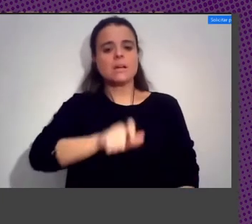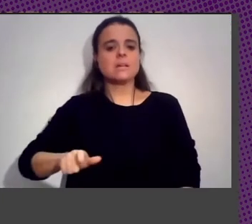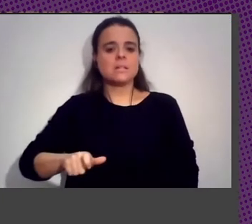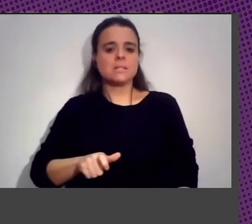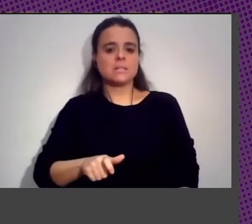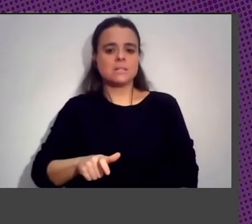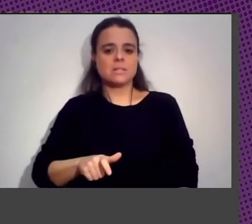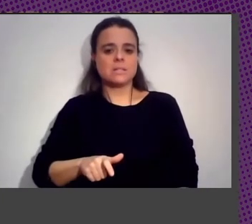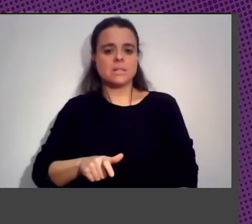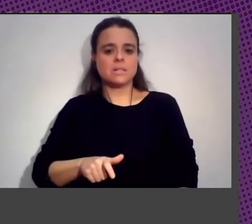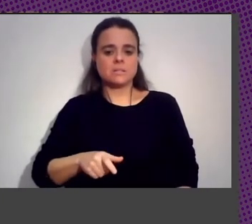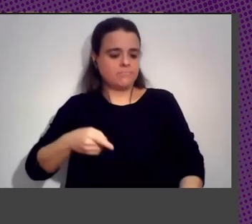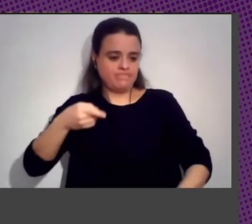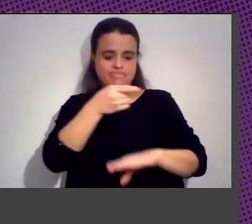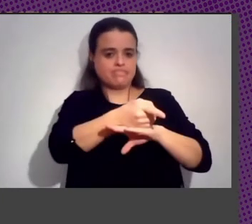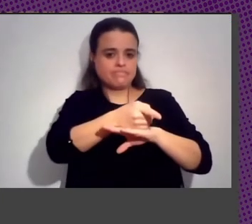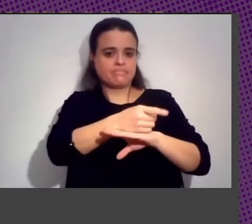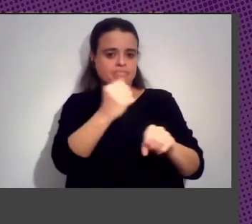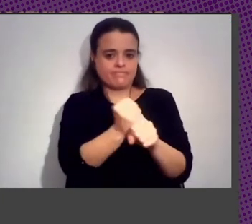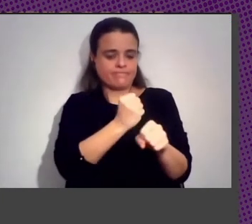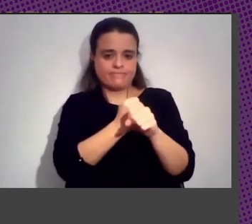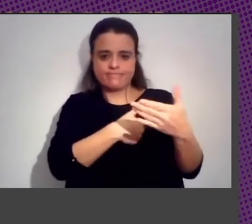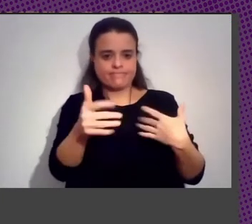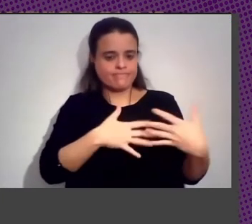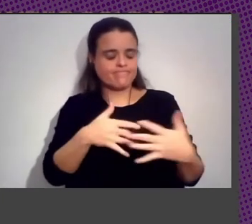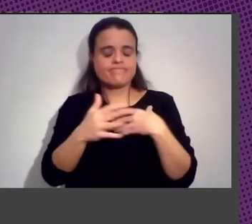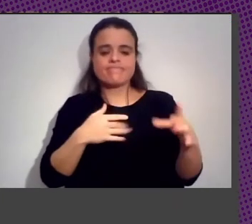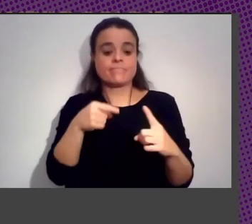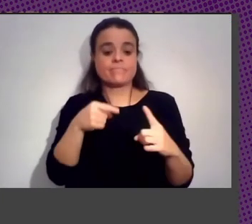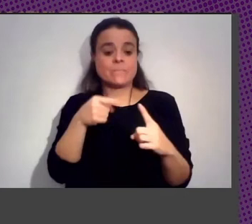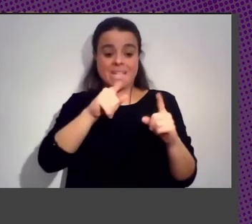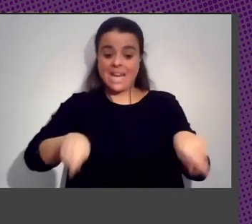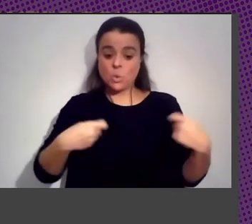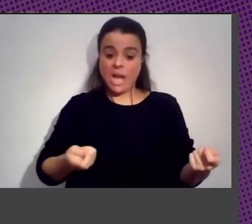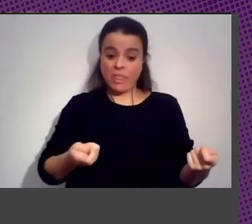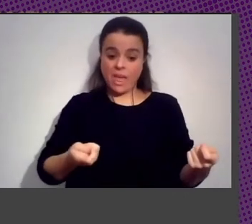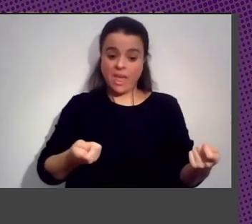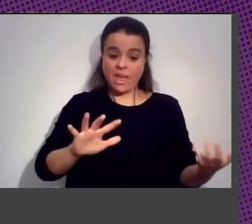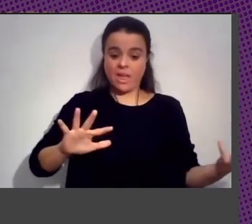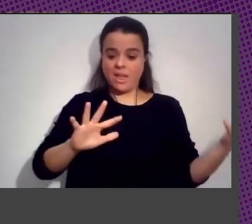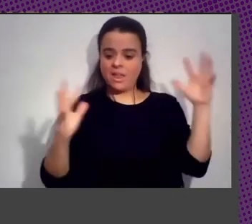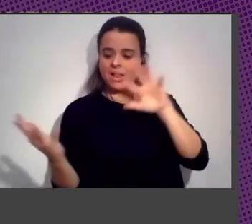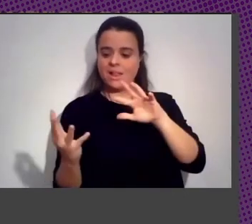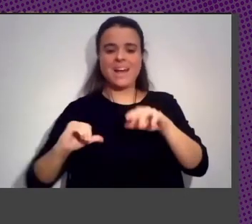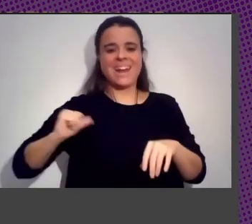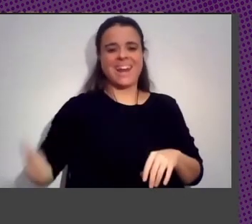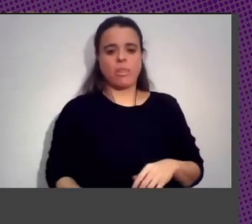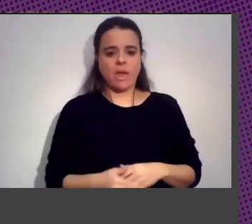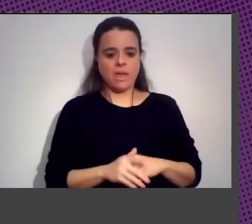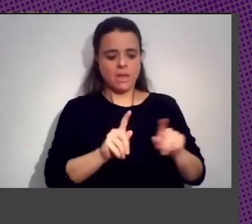La Labor La Mano De Obra Necesaria Para Transformar La Naturaleza En Riqueza La Naturaleza Barata